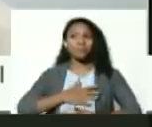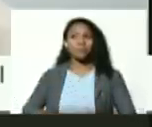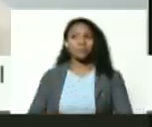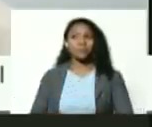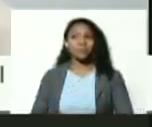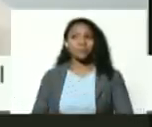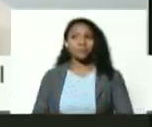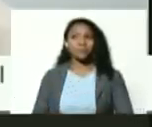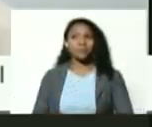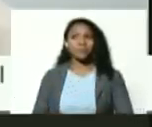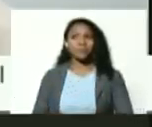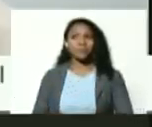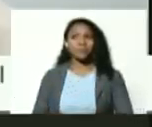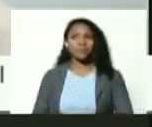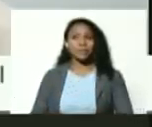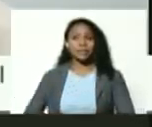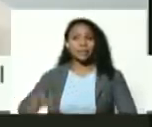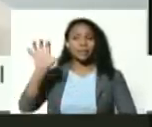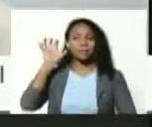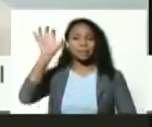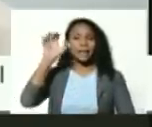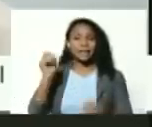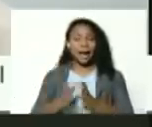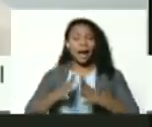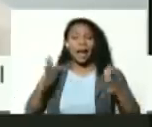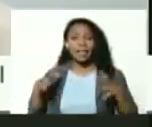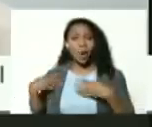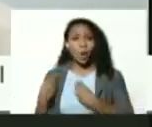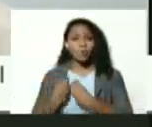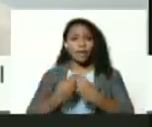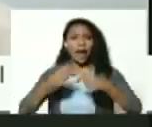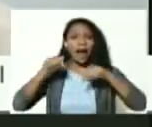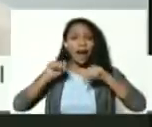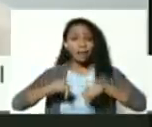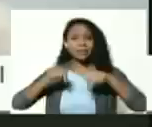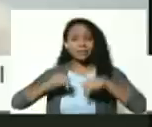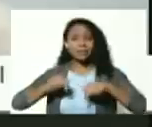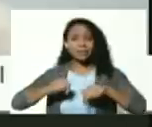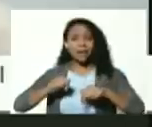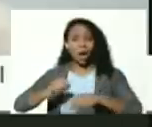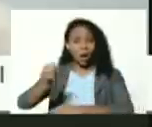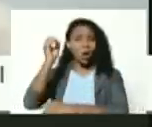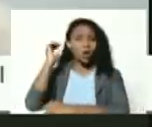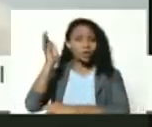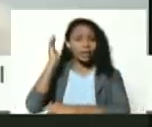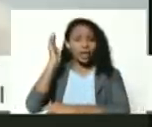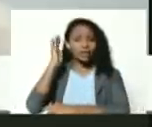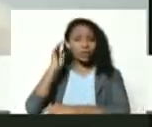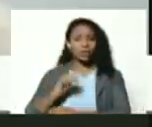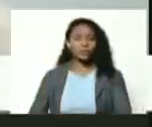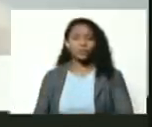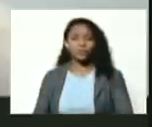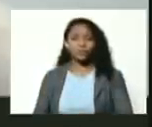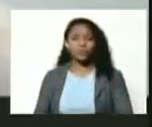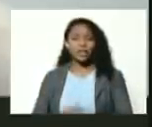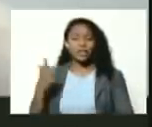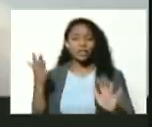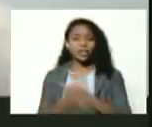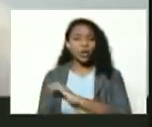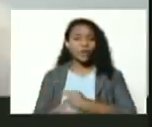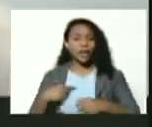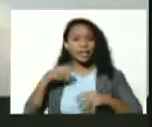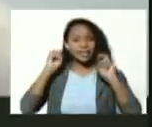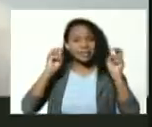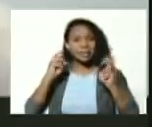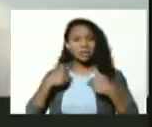la patria grande acompañar a este congreso y sobre las apreciaciones